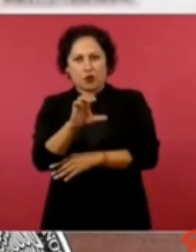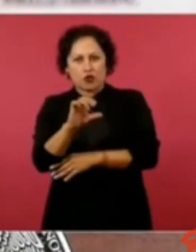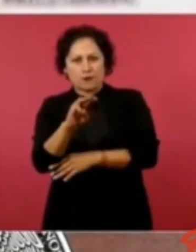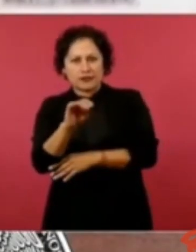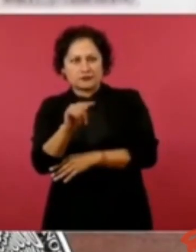pasados.